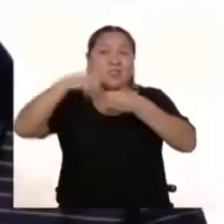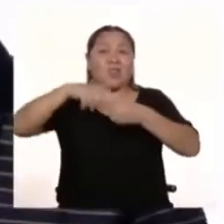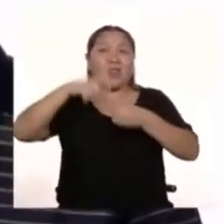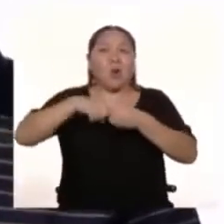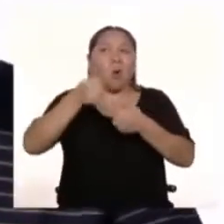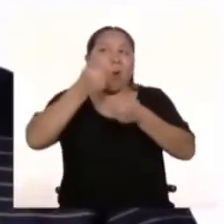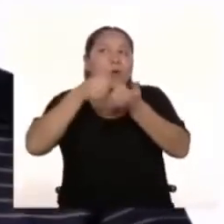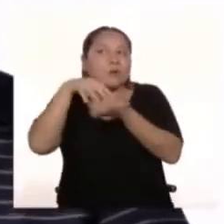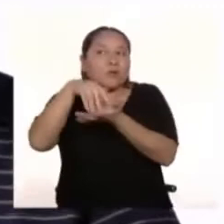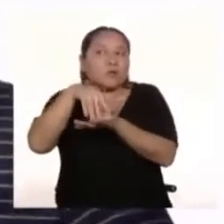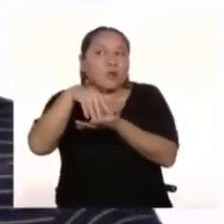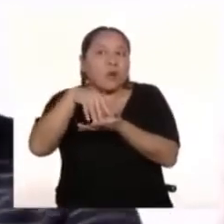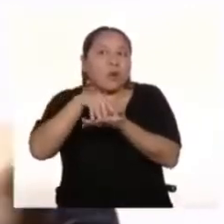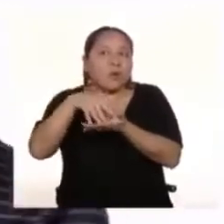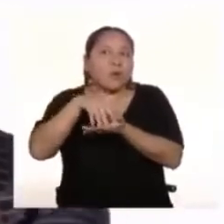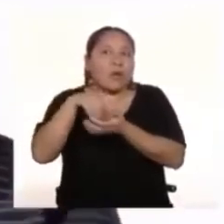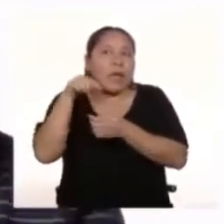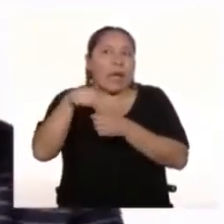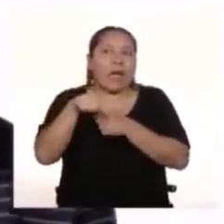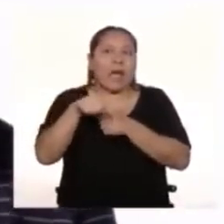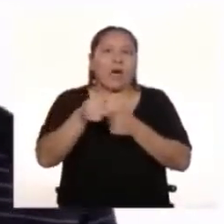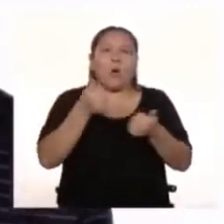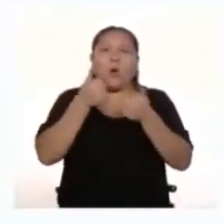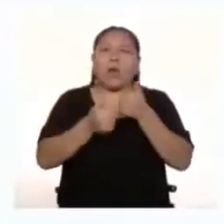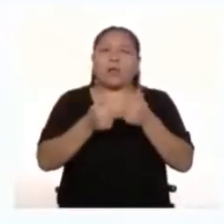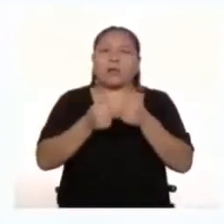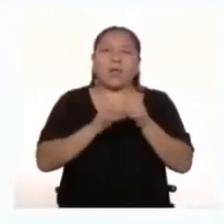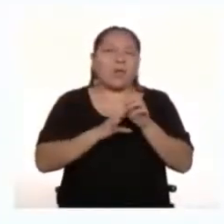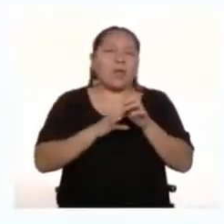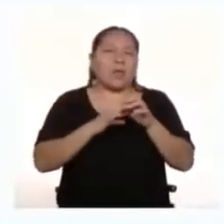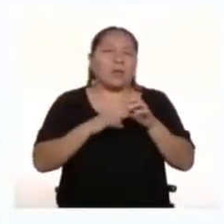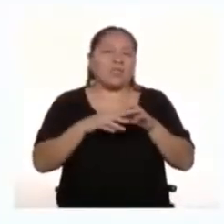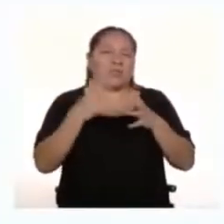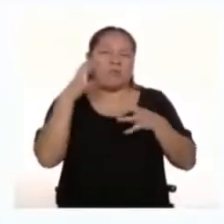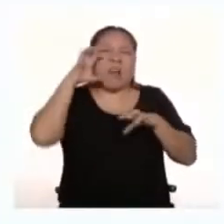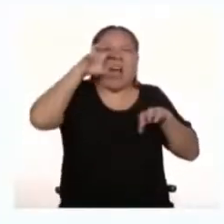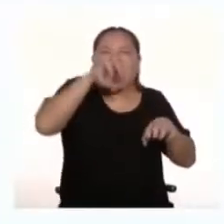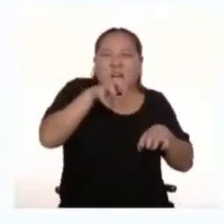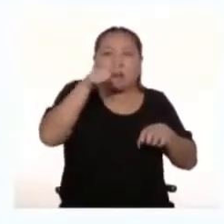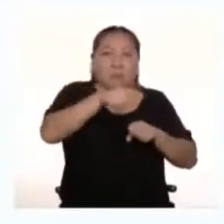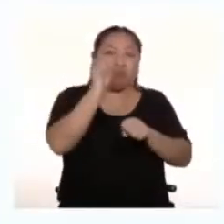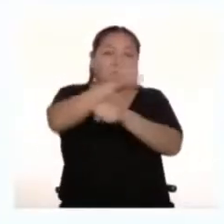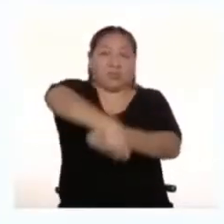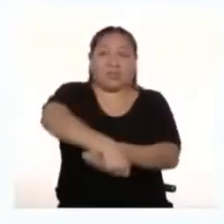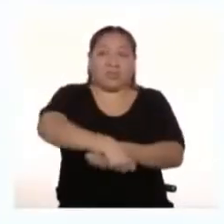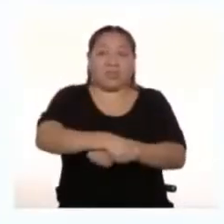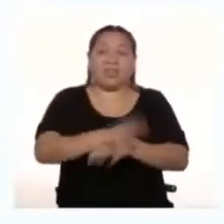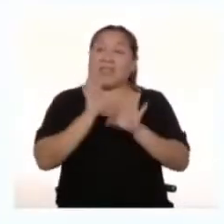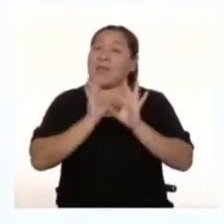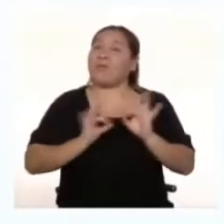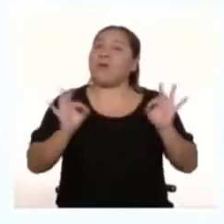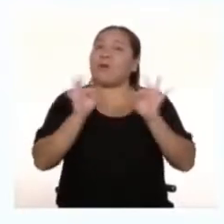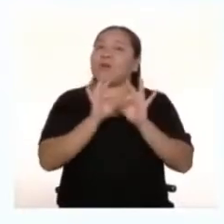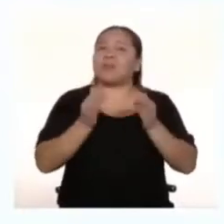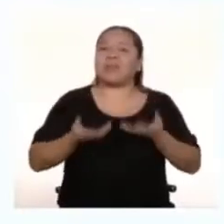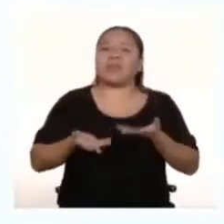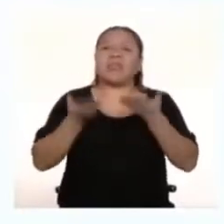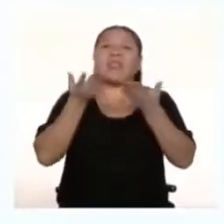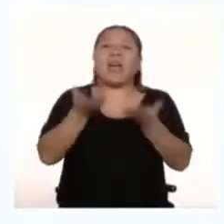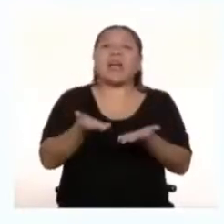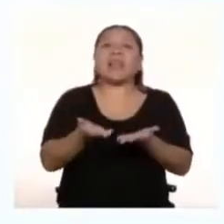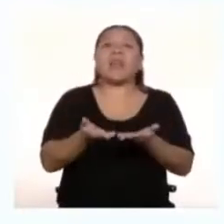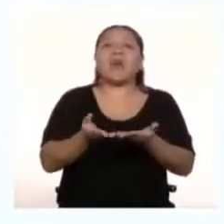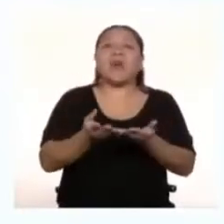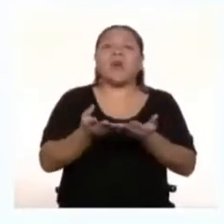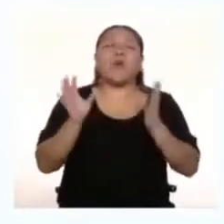sus debilidades? ¿A qué villano Se tiene que enfrentar? Y Muy importante Darle una identidad